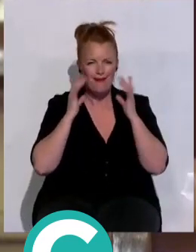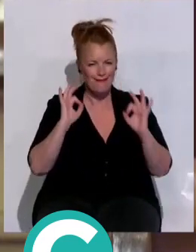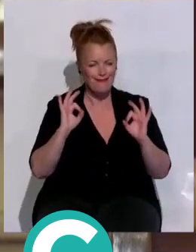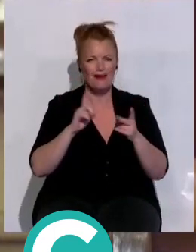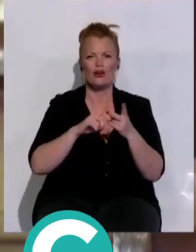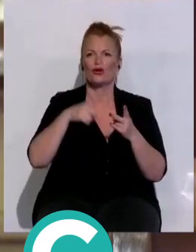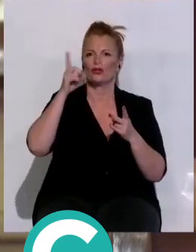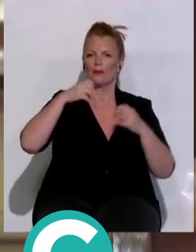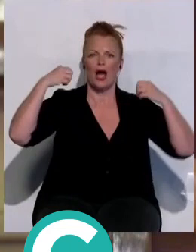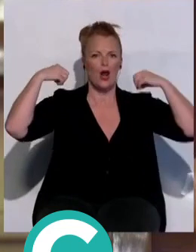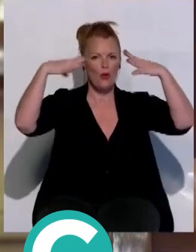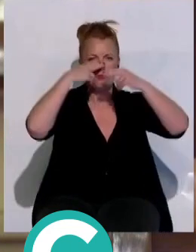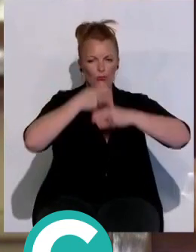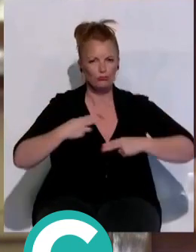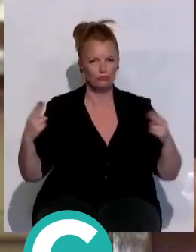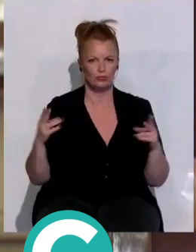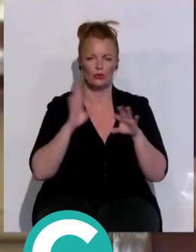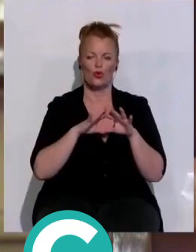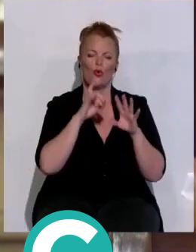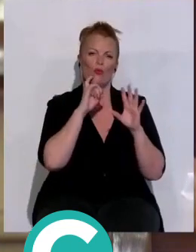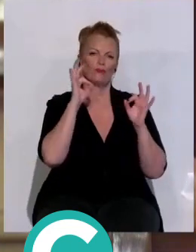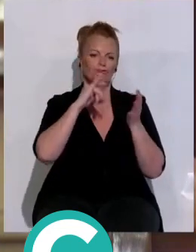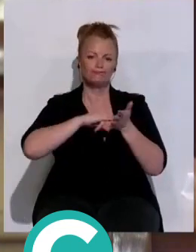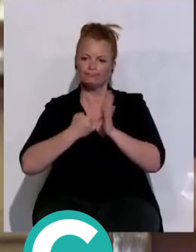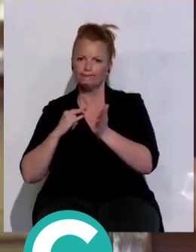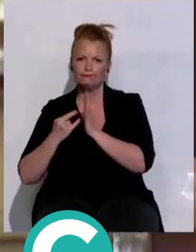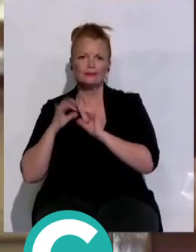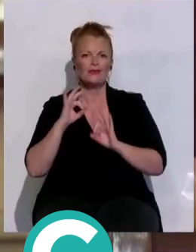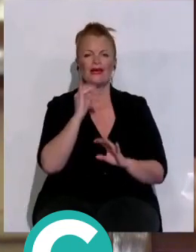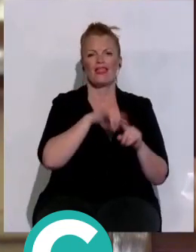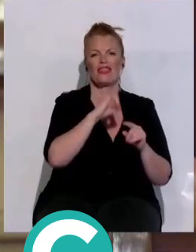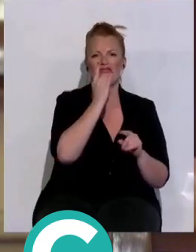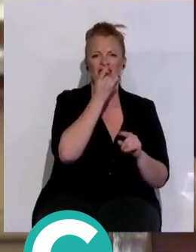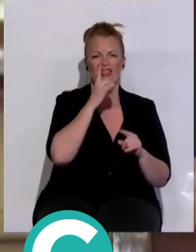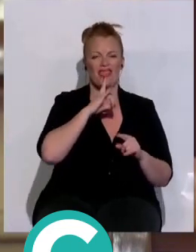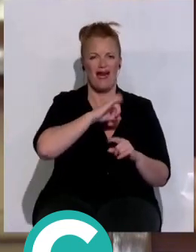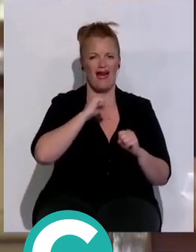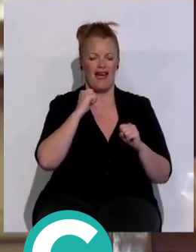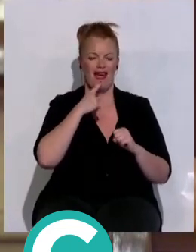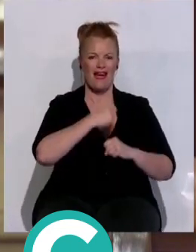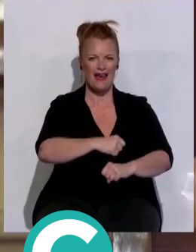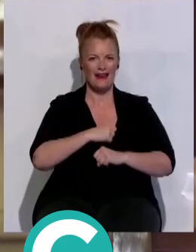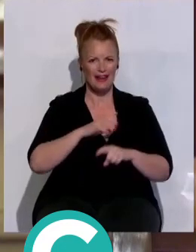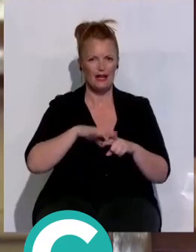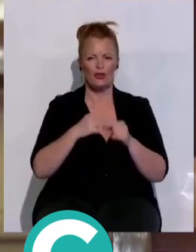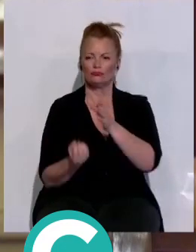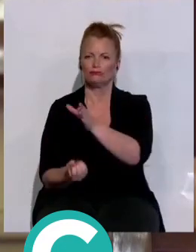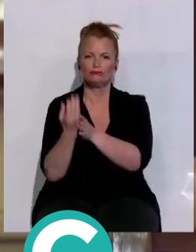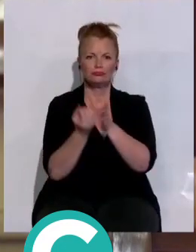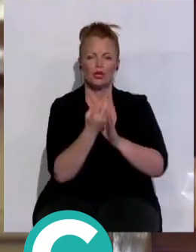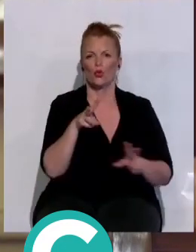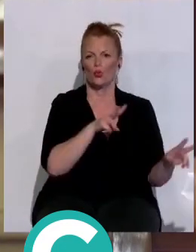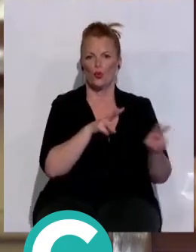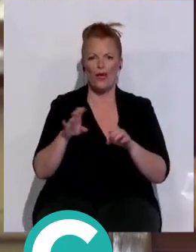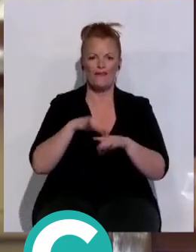de alumbrado público diseñada con criterios, como no, de eficiencia energética. El proyecto también implica la implantación de nuevas especies,